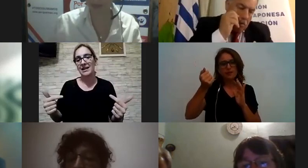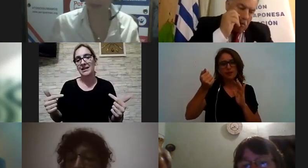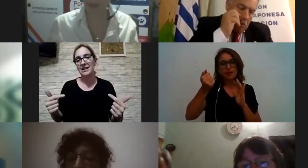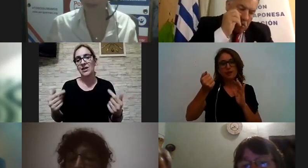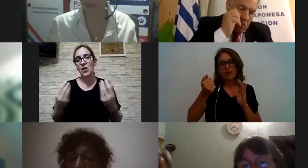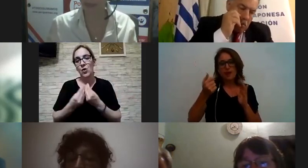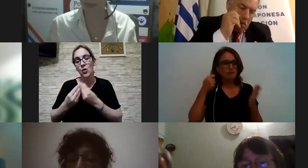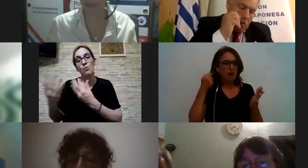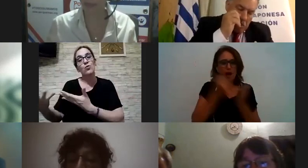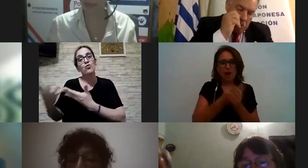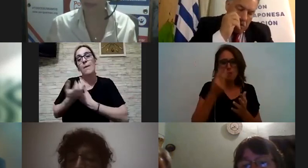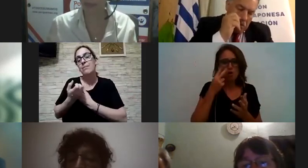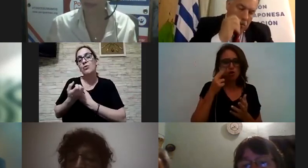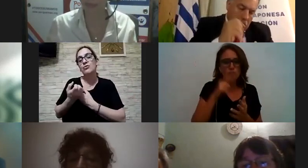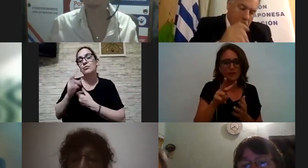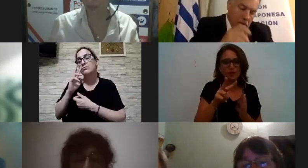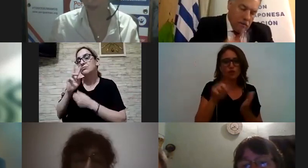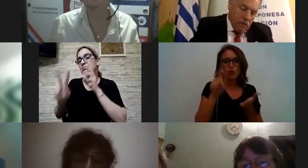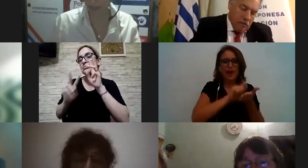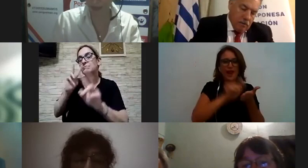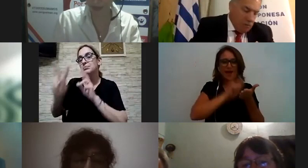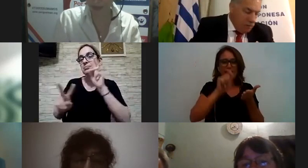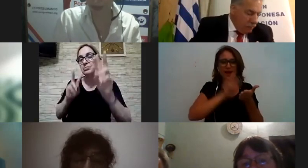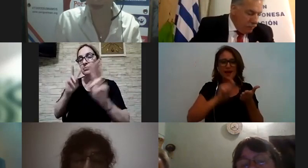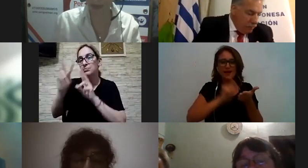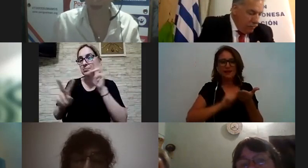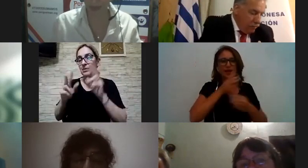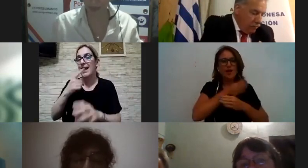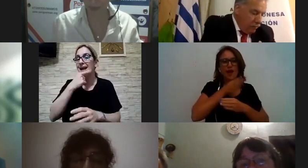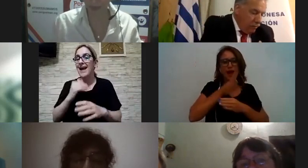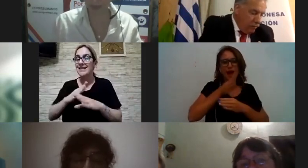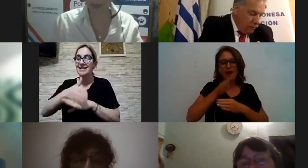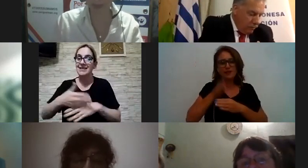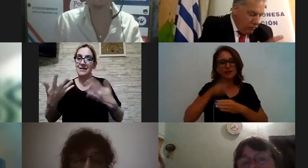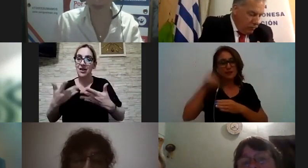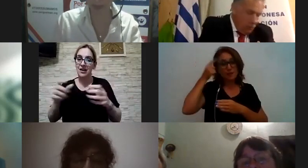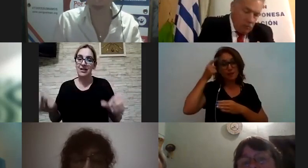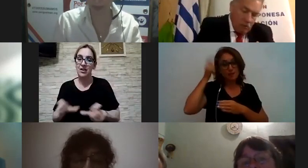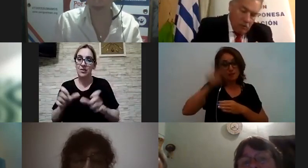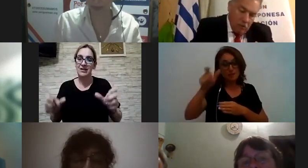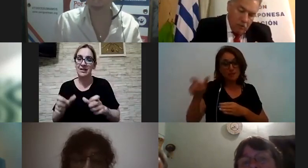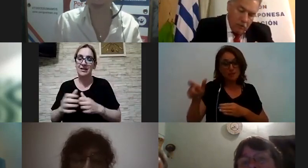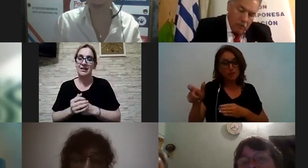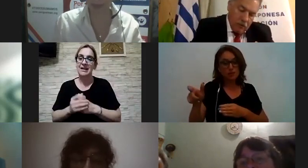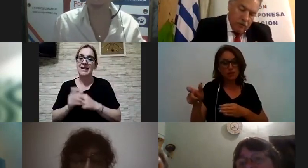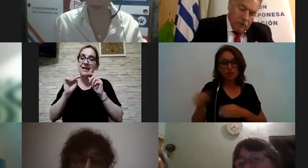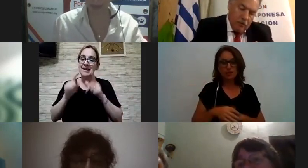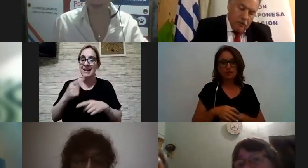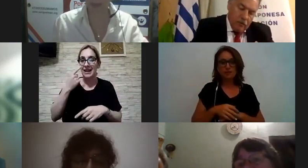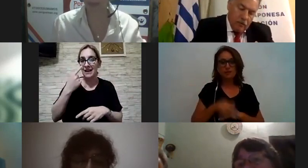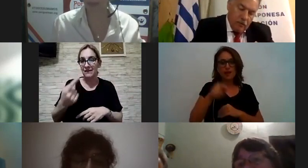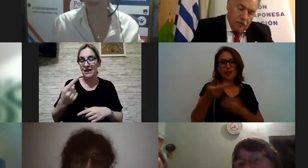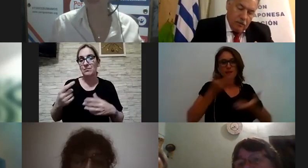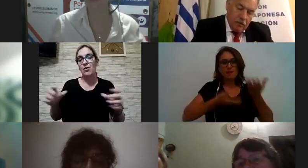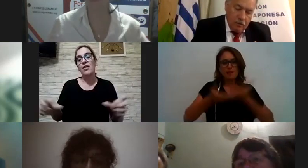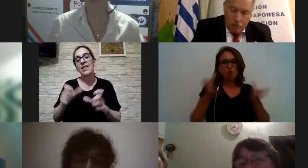apoyo visual que es un recetario de forma que busca hacer accesible el punto de vista cognitivo y bueno y ahí participó distintas